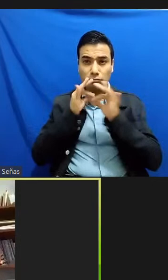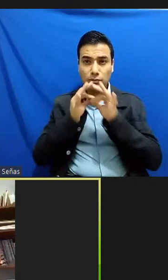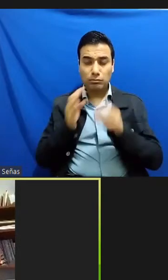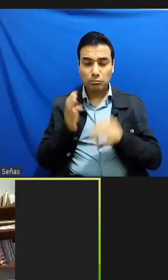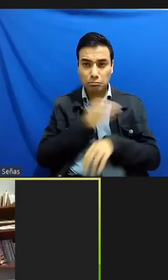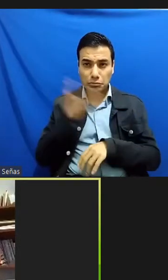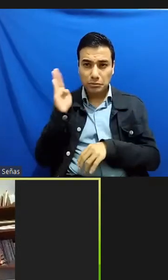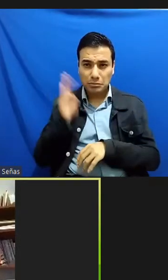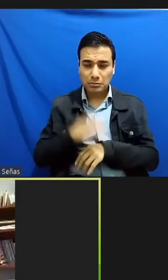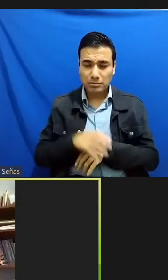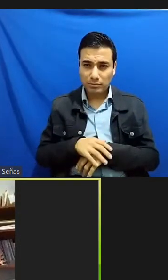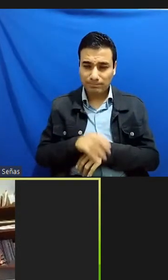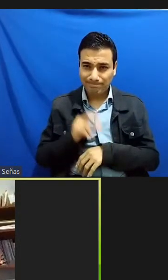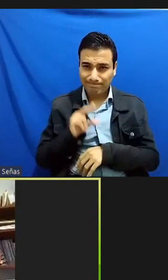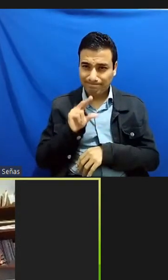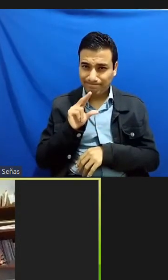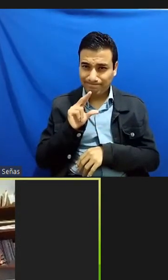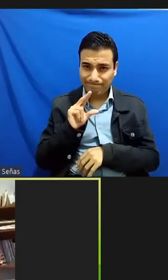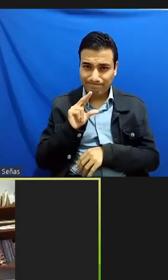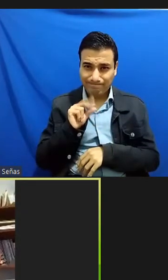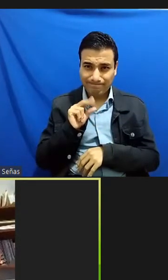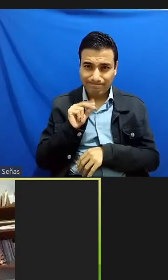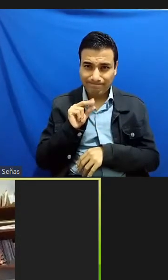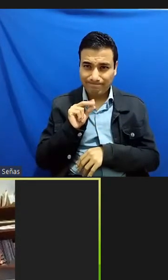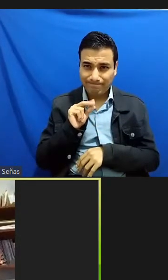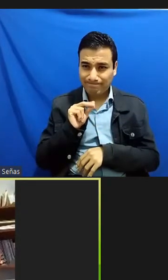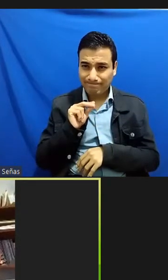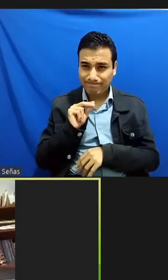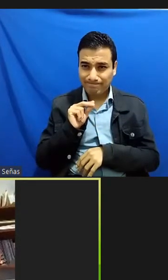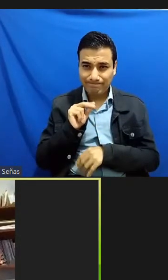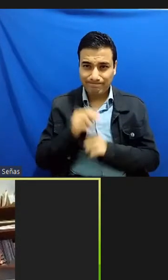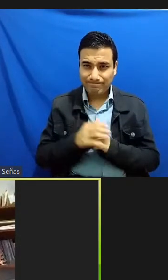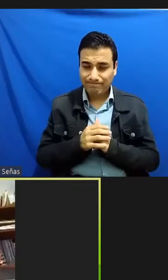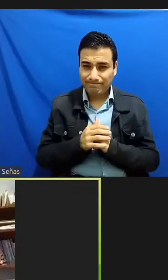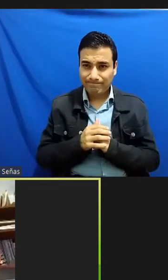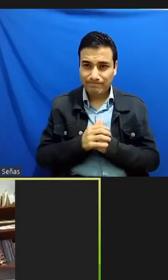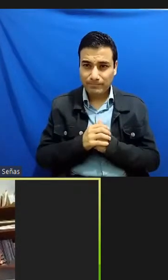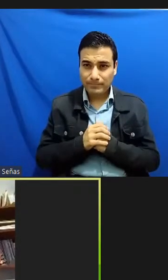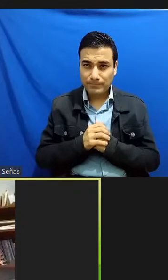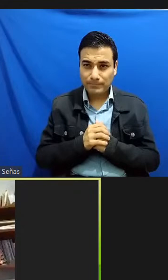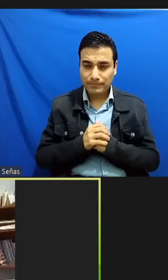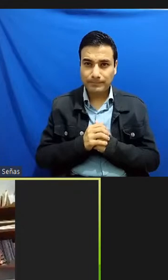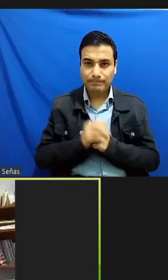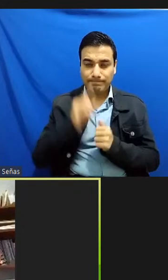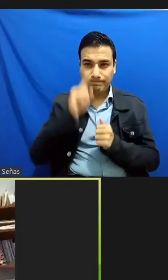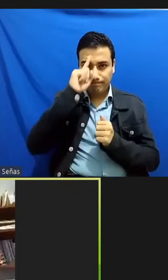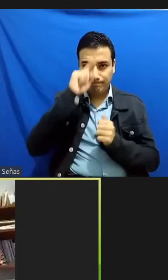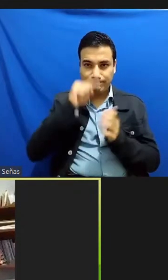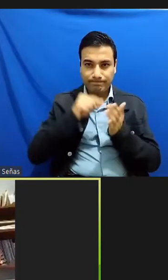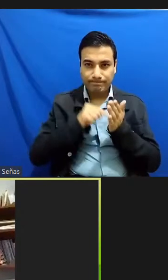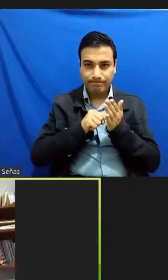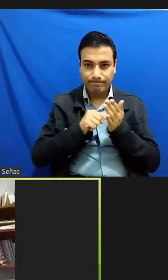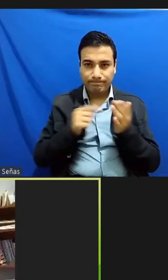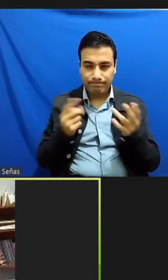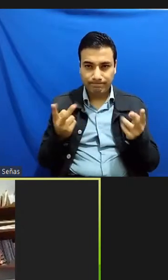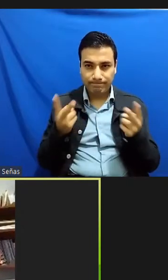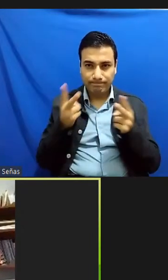en teoría faltaba ahí sino que por el contrario